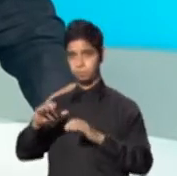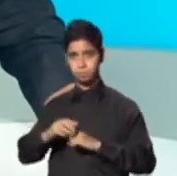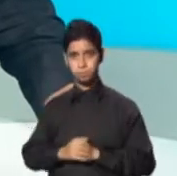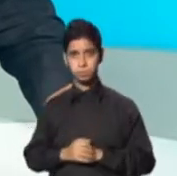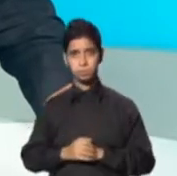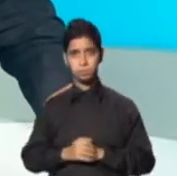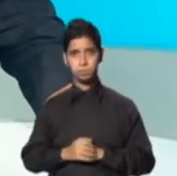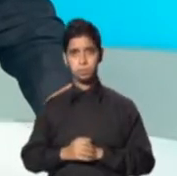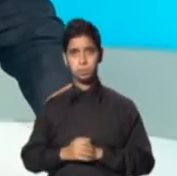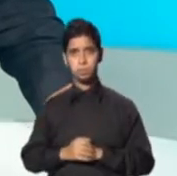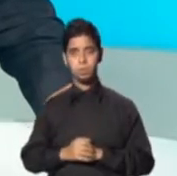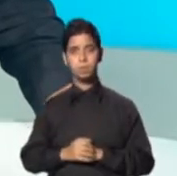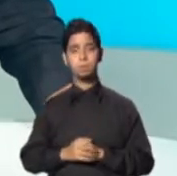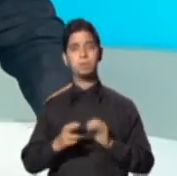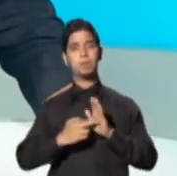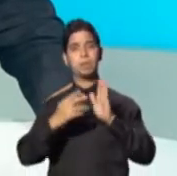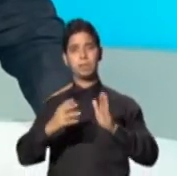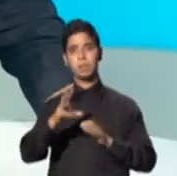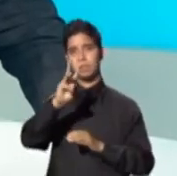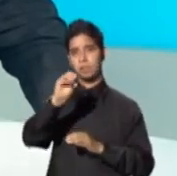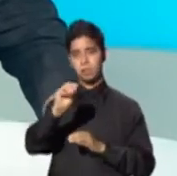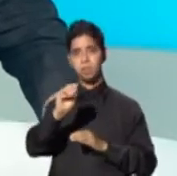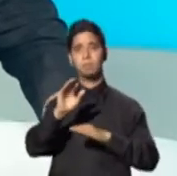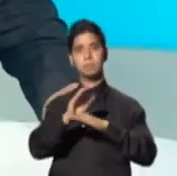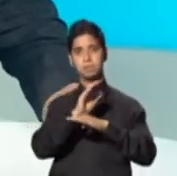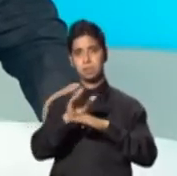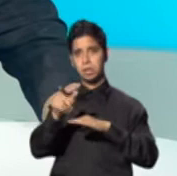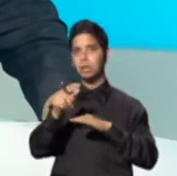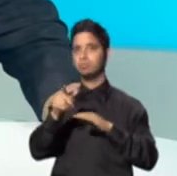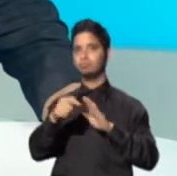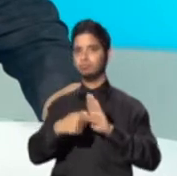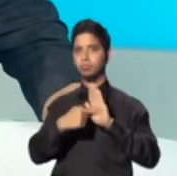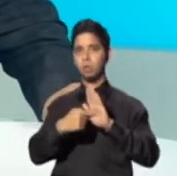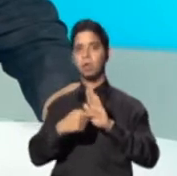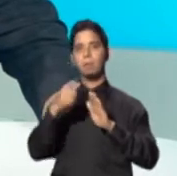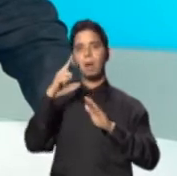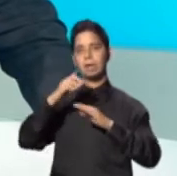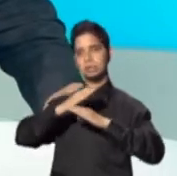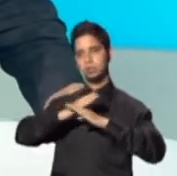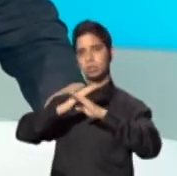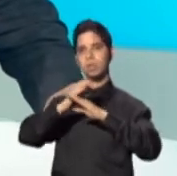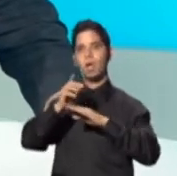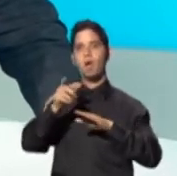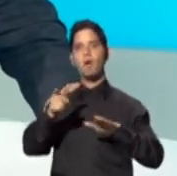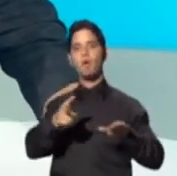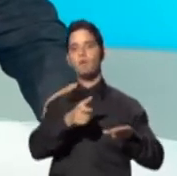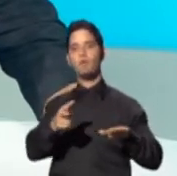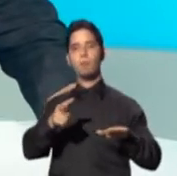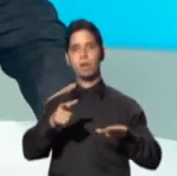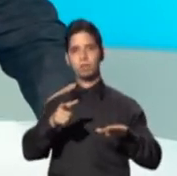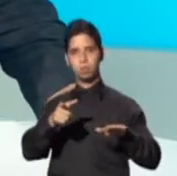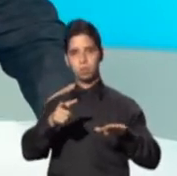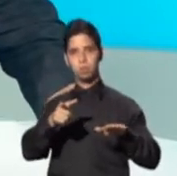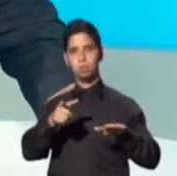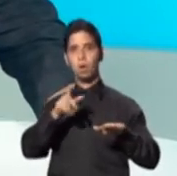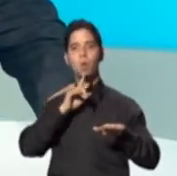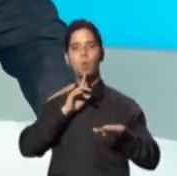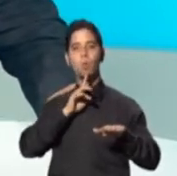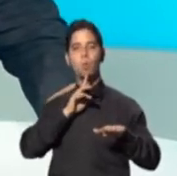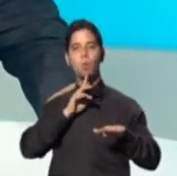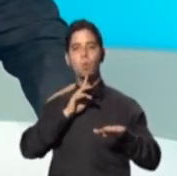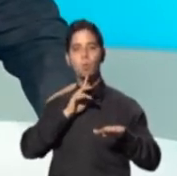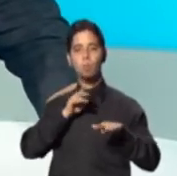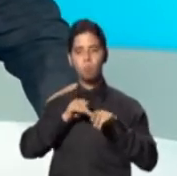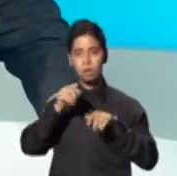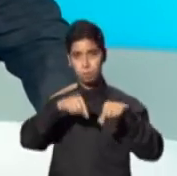sobre 60 organizaciones que conforman el Frente Unido contra las Fumigaciones Aéreas se expresaron hoy en contra del NALED.